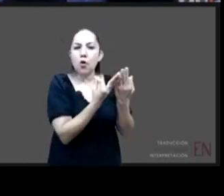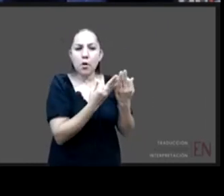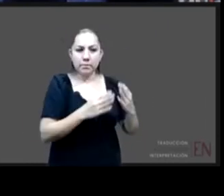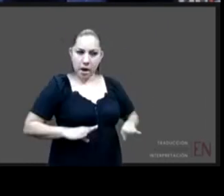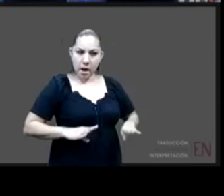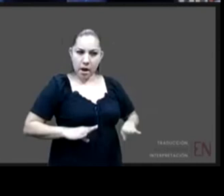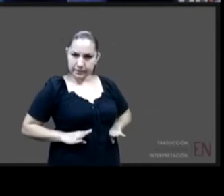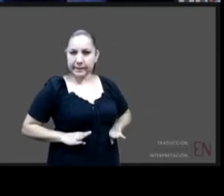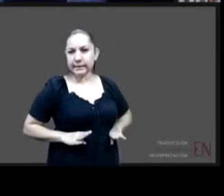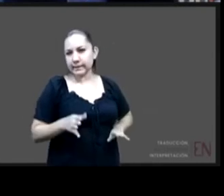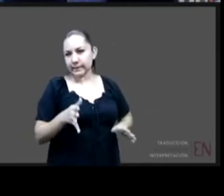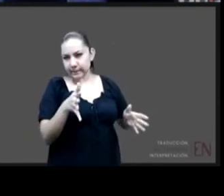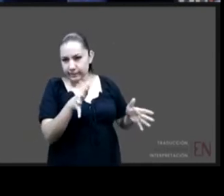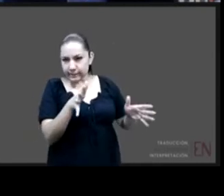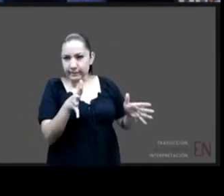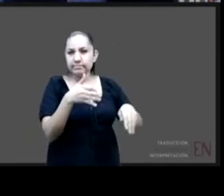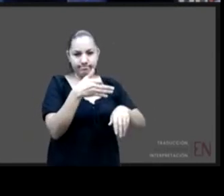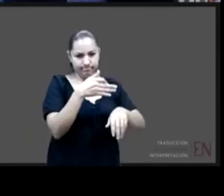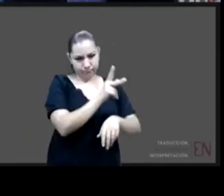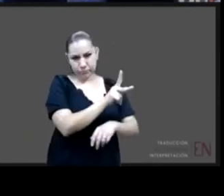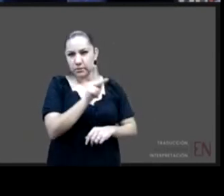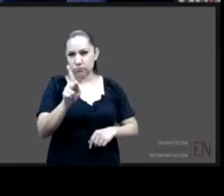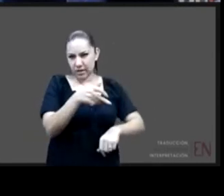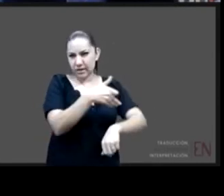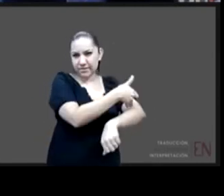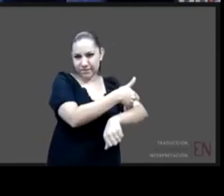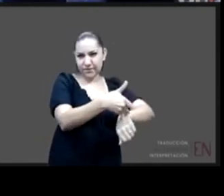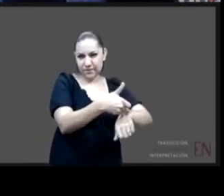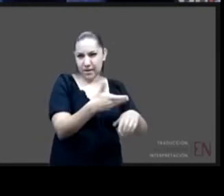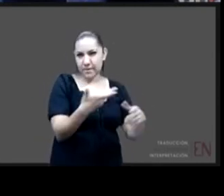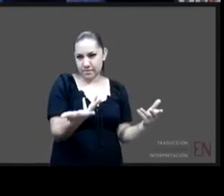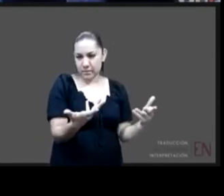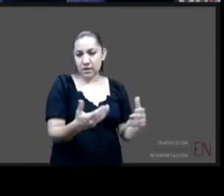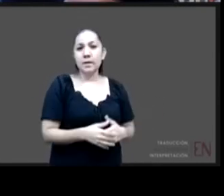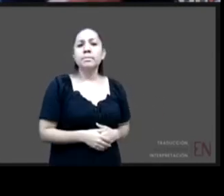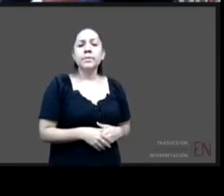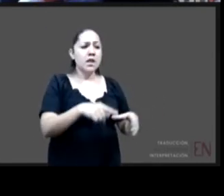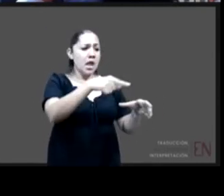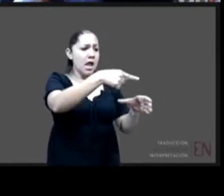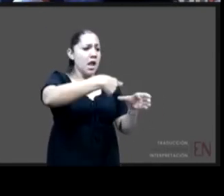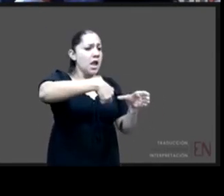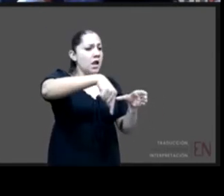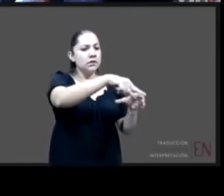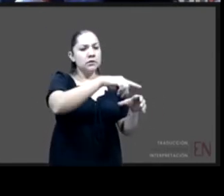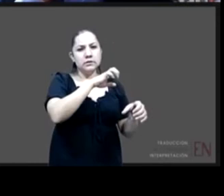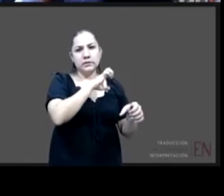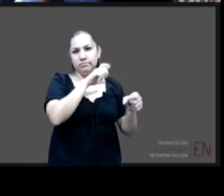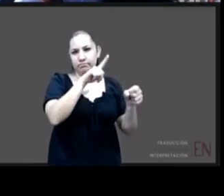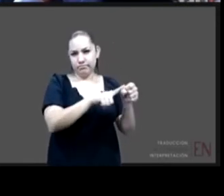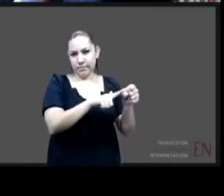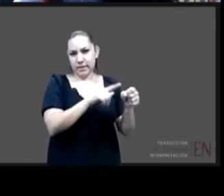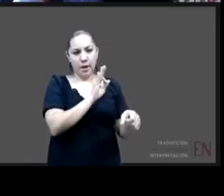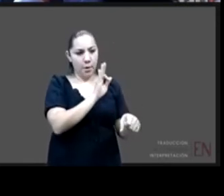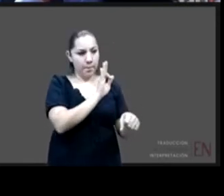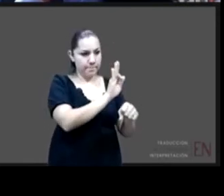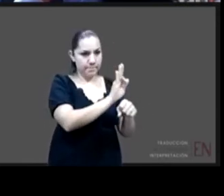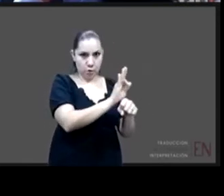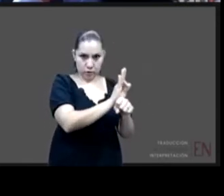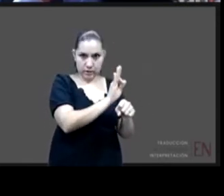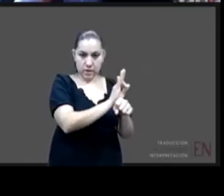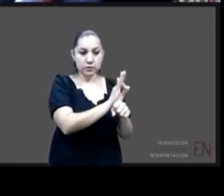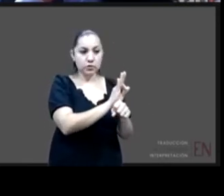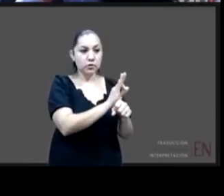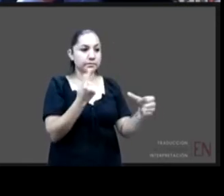bueno aquí en estas medidas digamos de protección especial caen como decía hace un momento el acogimiento familiar como ya